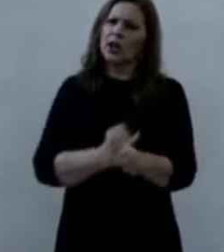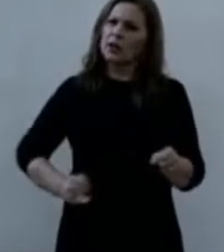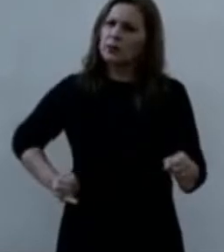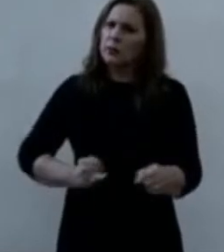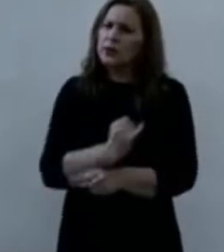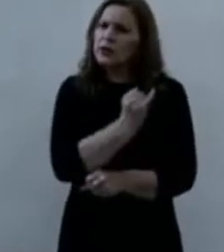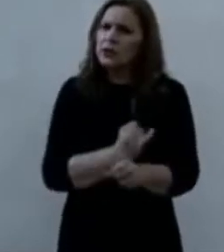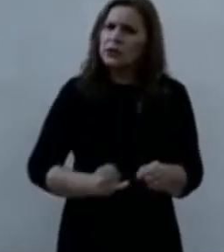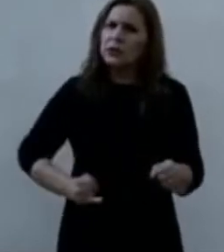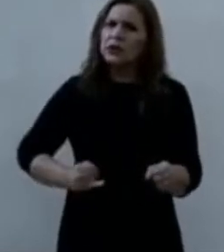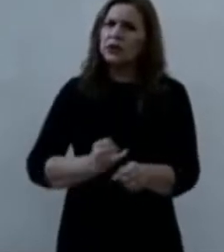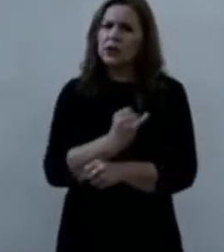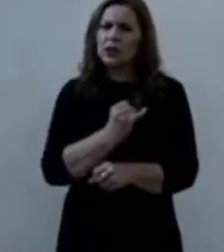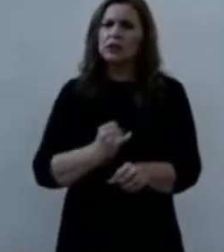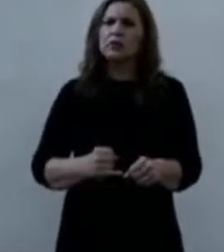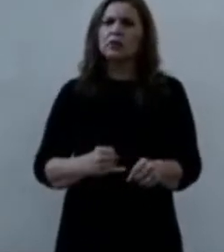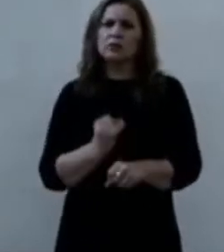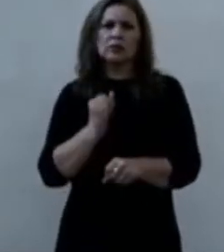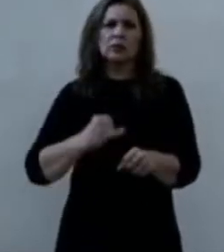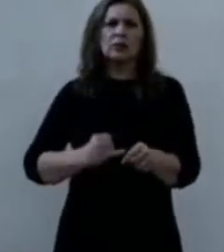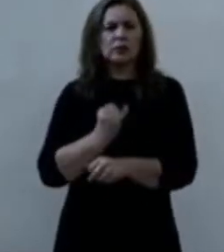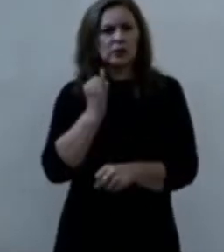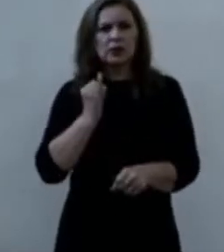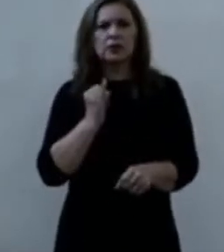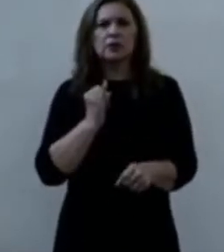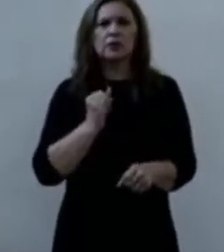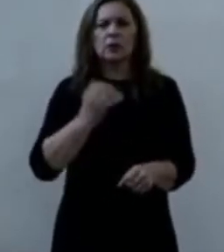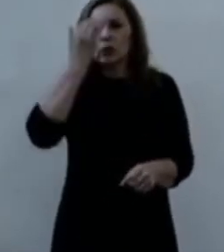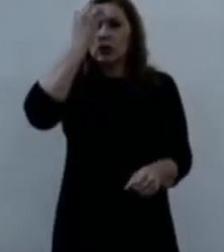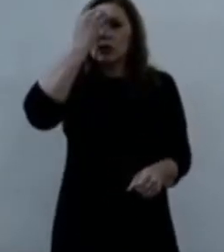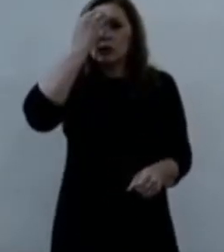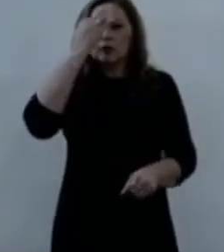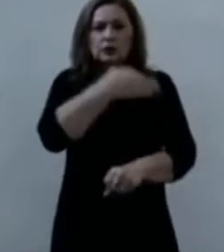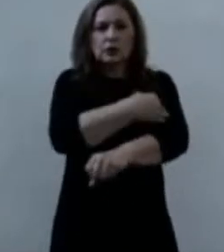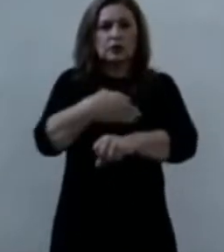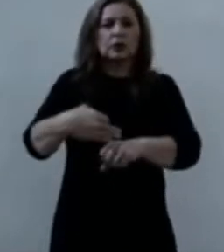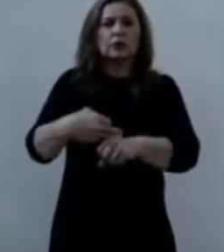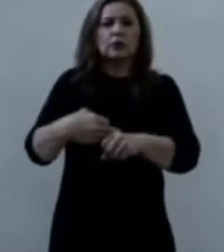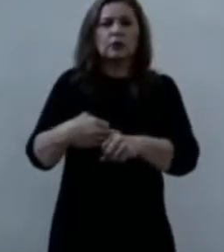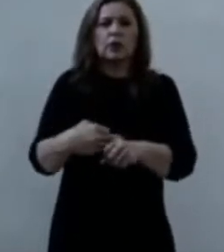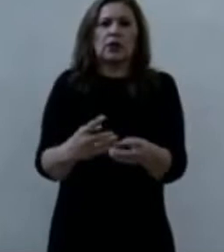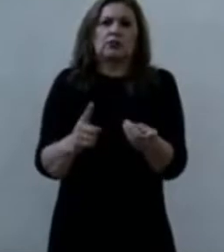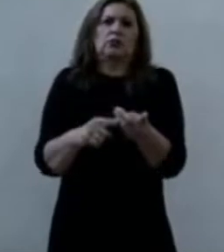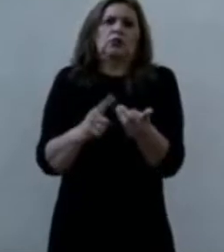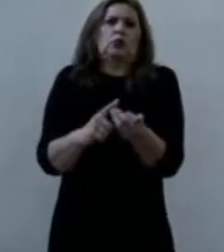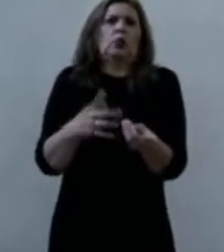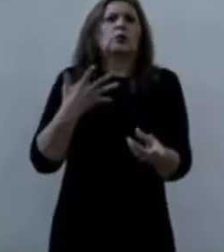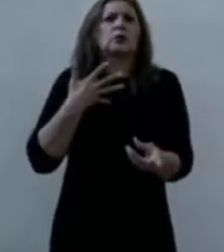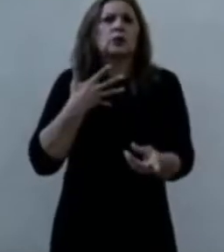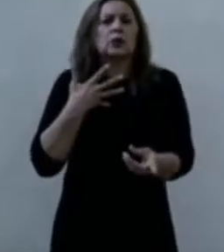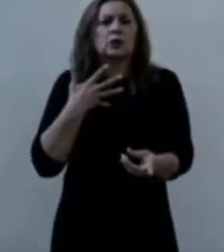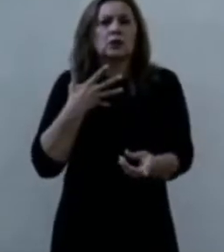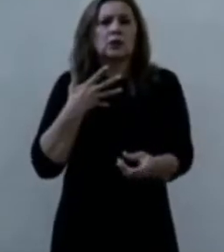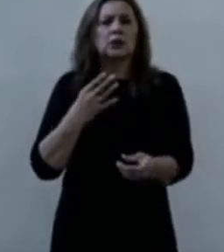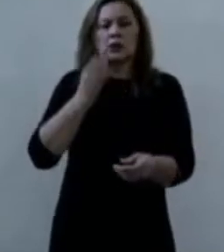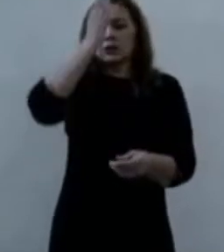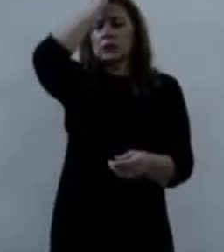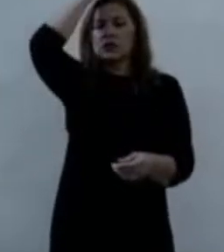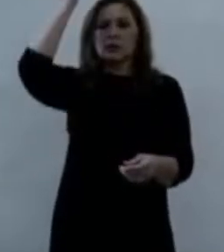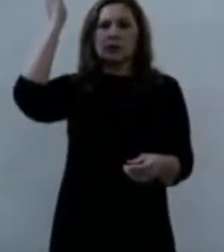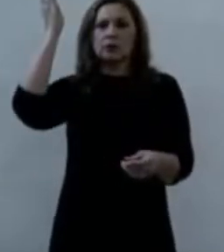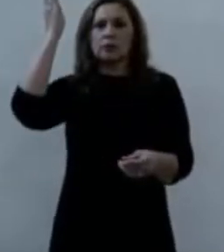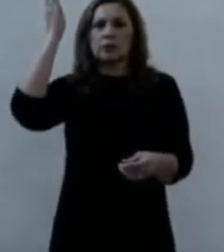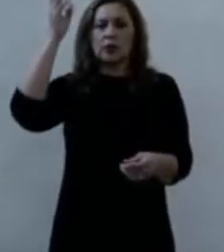Nosotros conocemos su familia, de donde le viene tal sabiduría